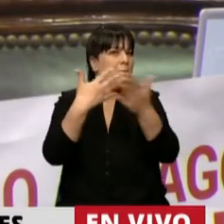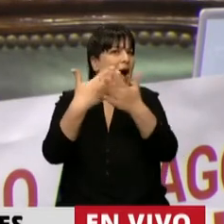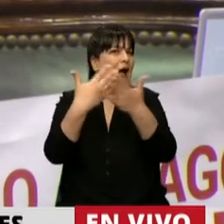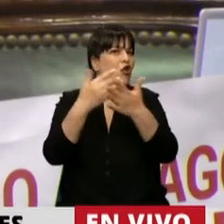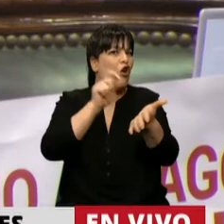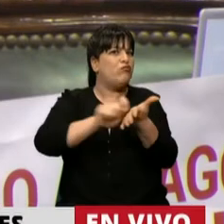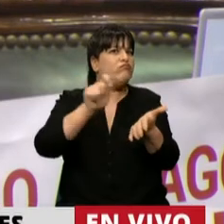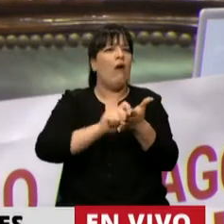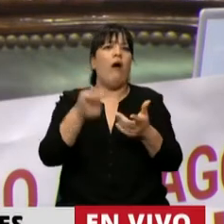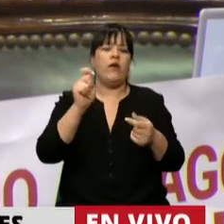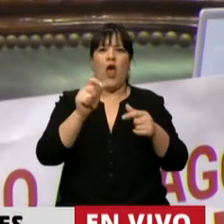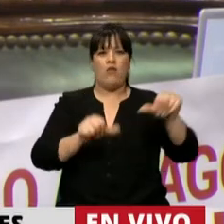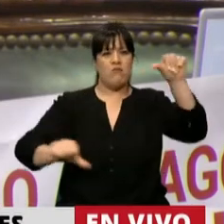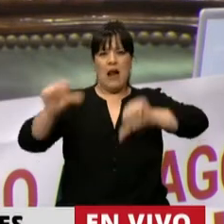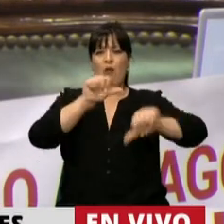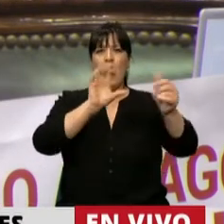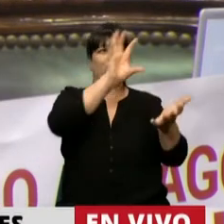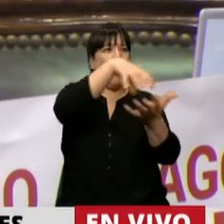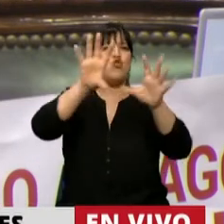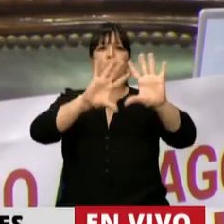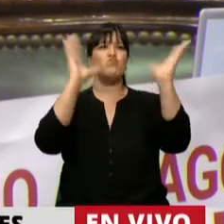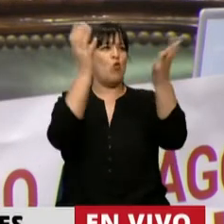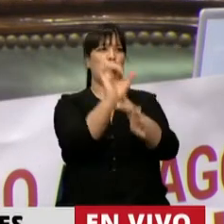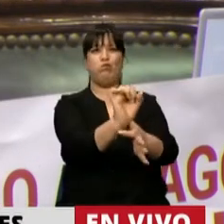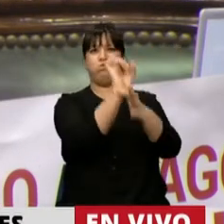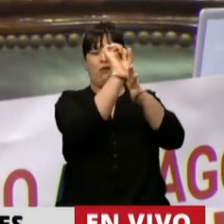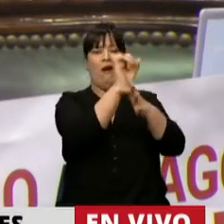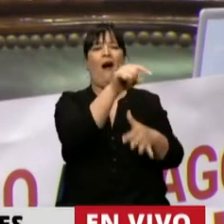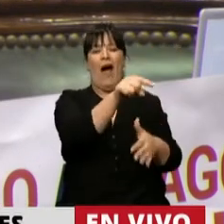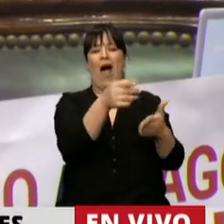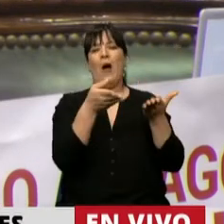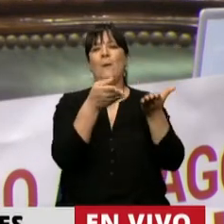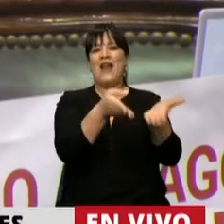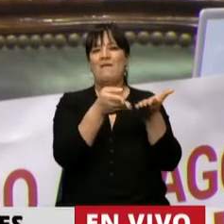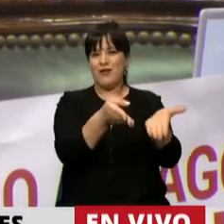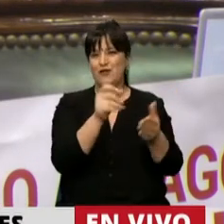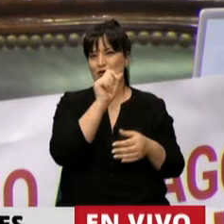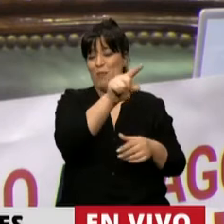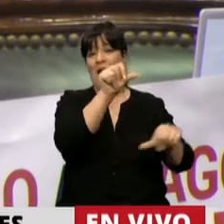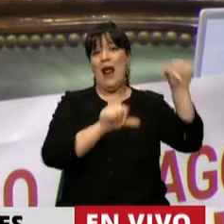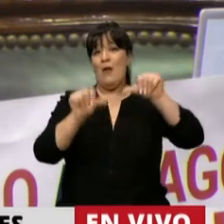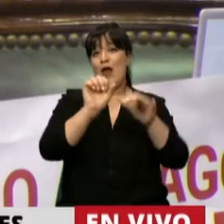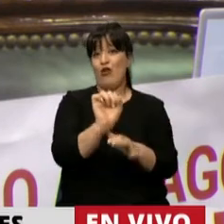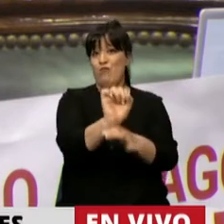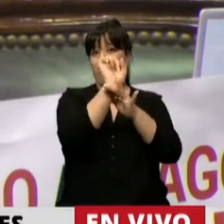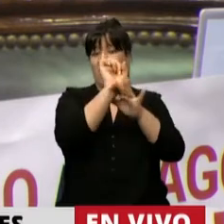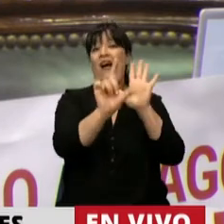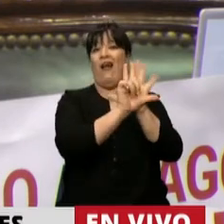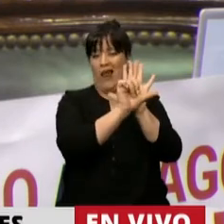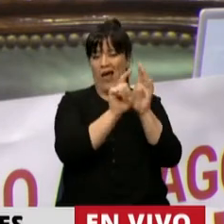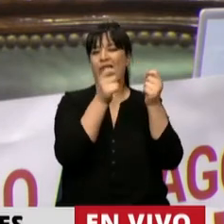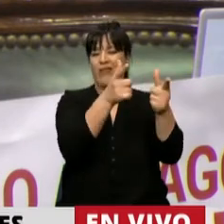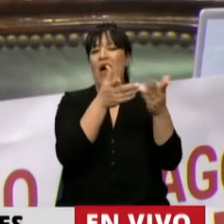los grandes laboratorios del mundo que son los que se van a beneficiar con esta ley.